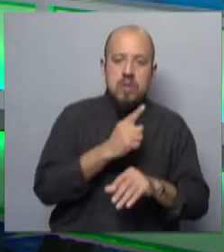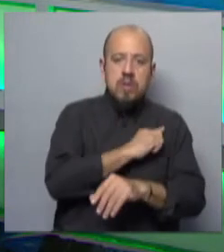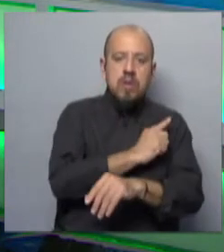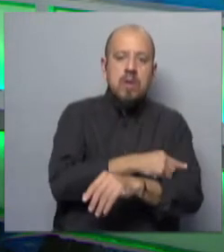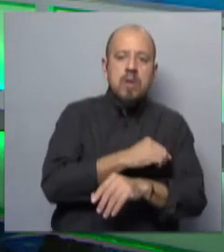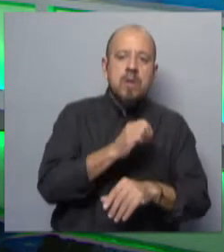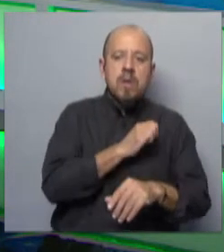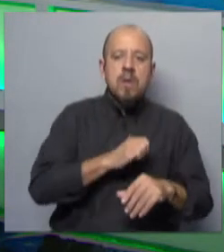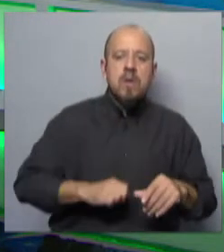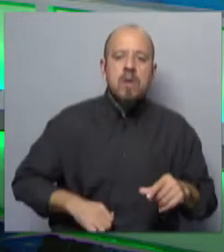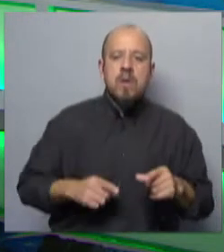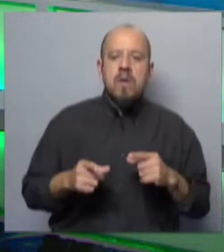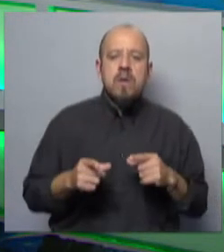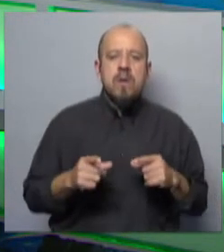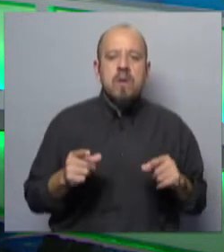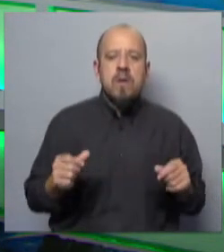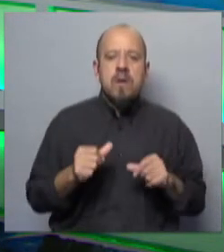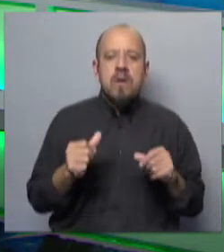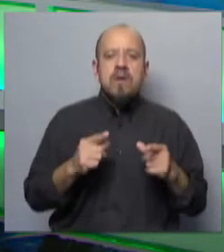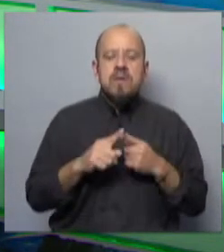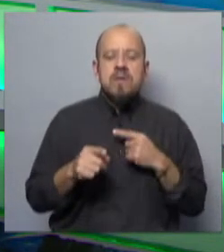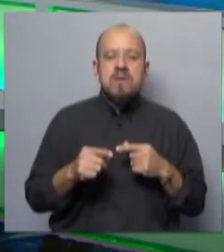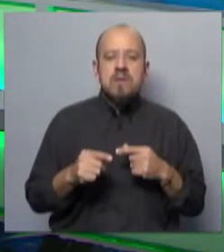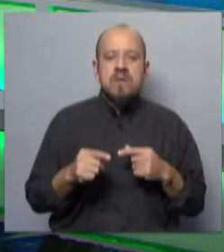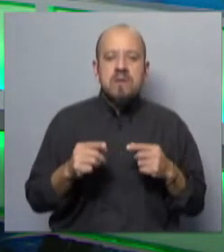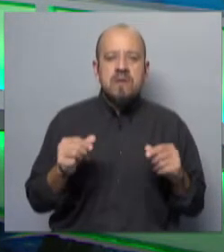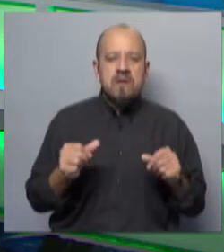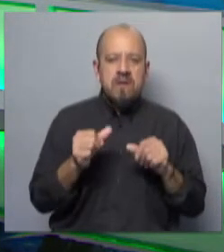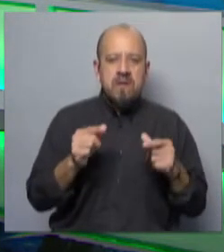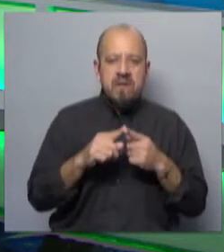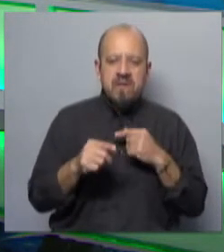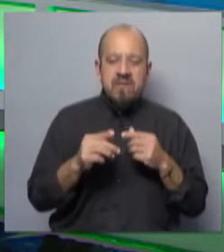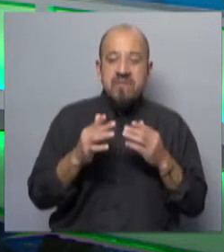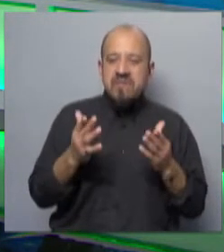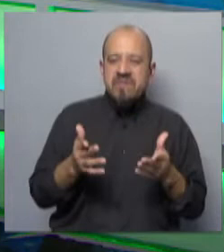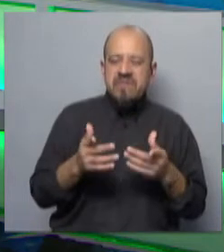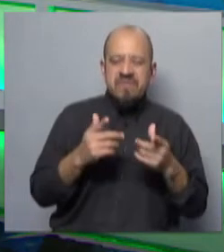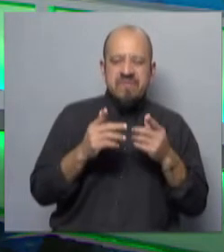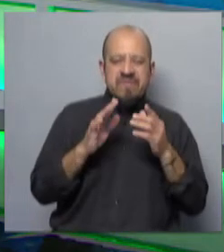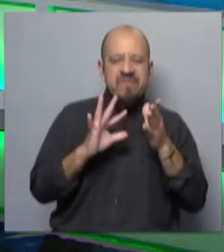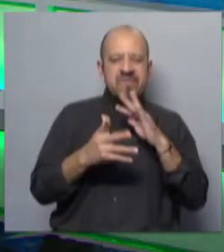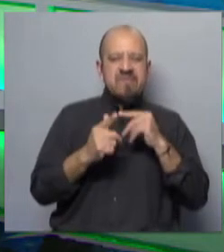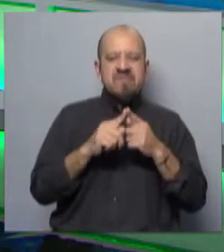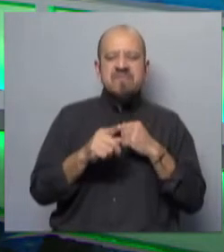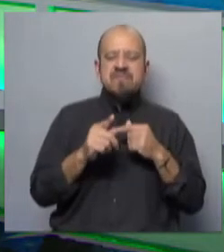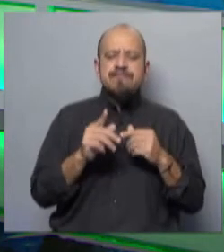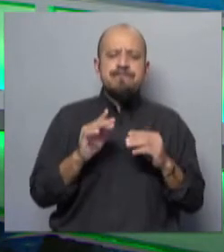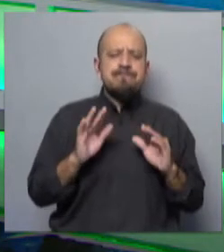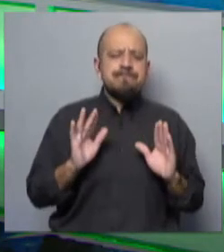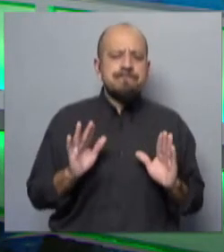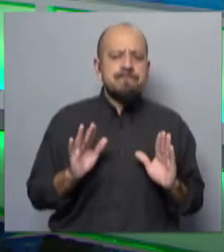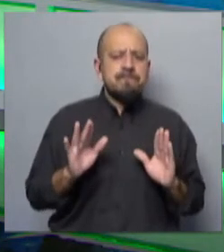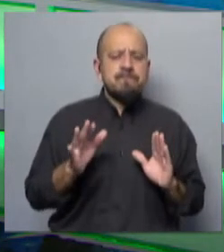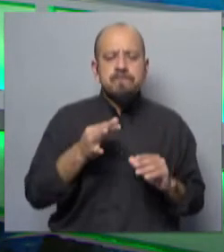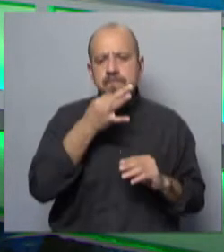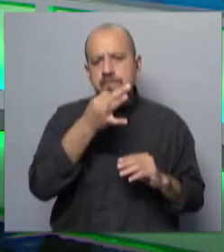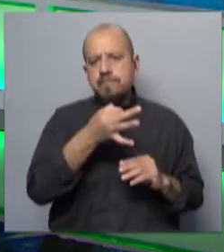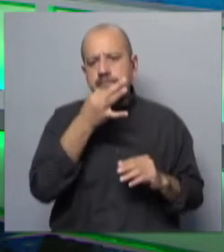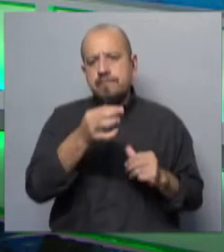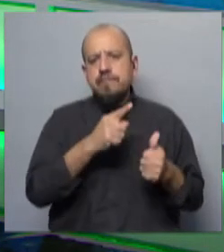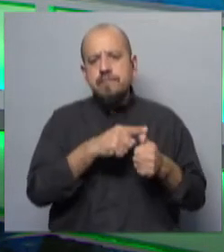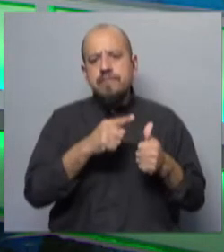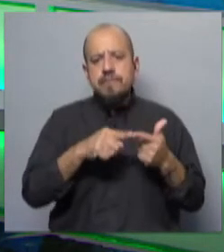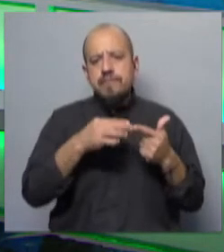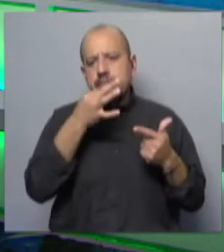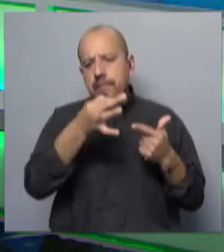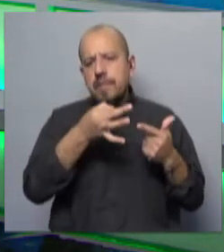último tiene que ver con cómo comunica las medidas que va a tomar. Si mantiene el estilo de ir anunciando medidas,